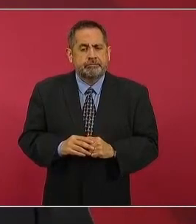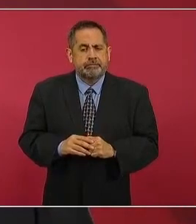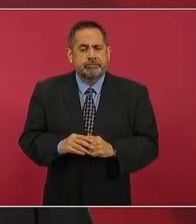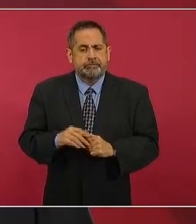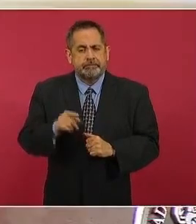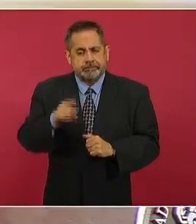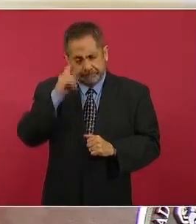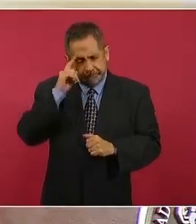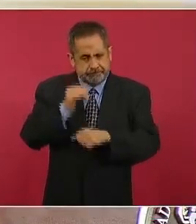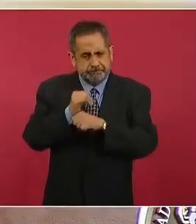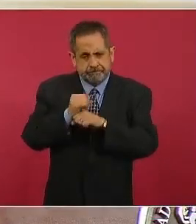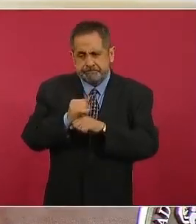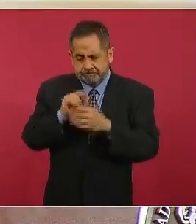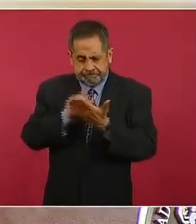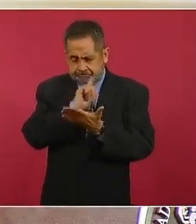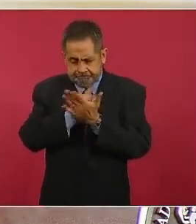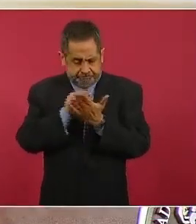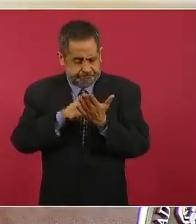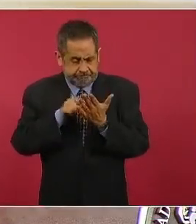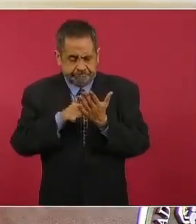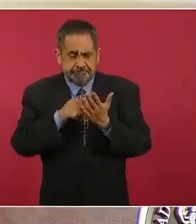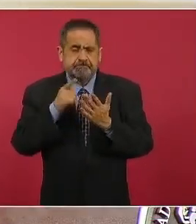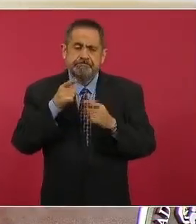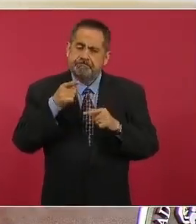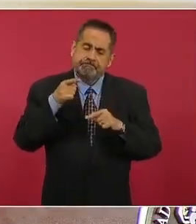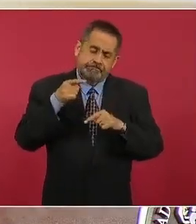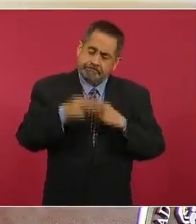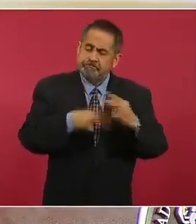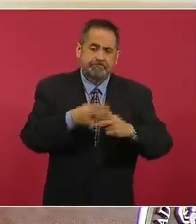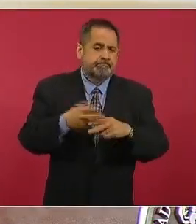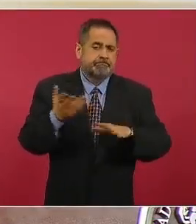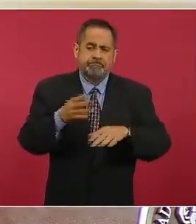conforme a la ley de manera